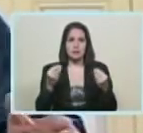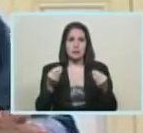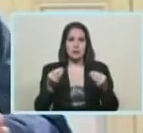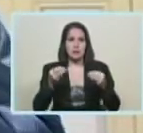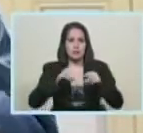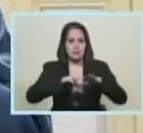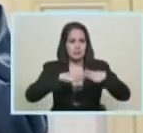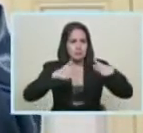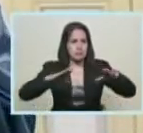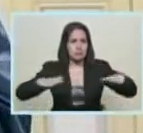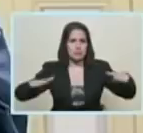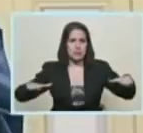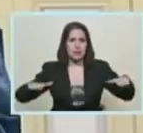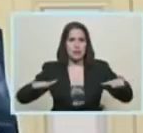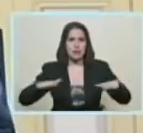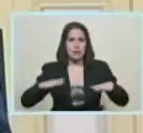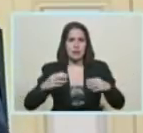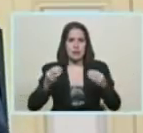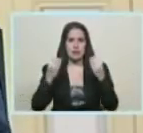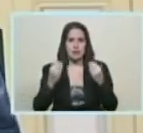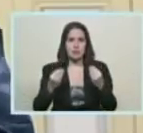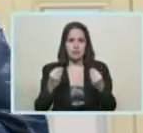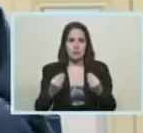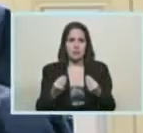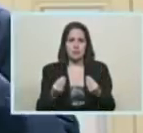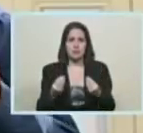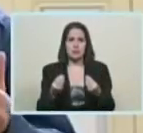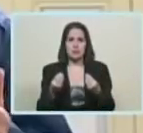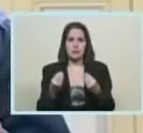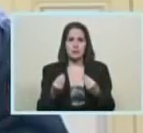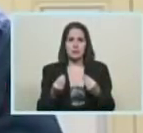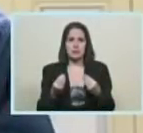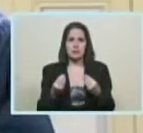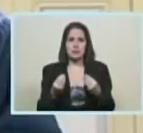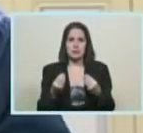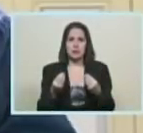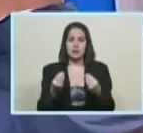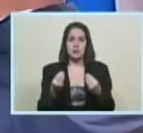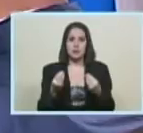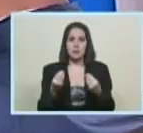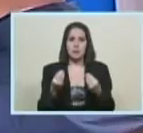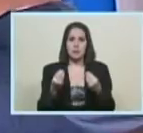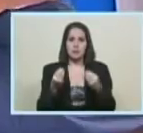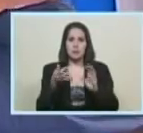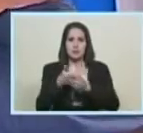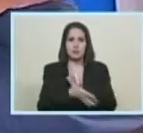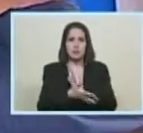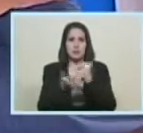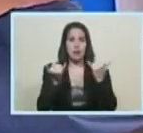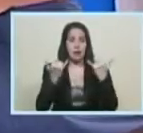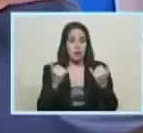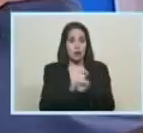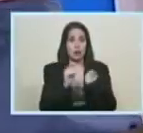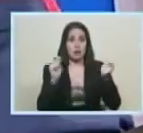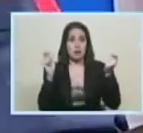costa y estos carnavales caribes tienen una característica muy particular porque reivindican además el carácter costero